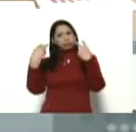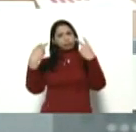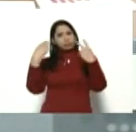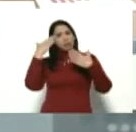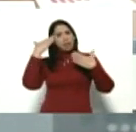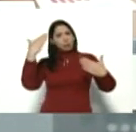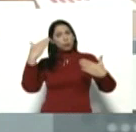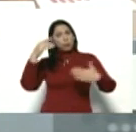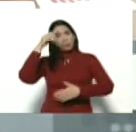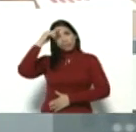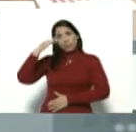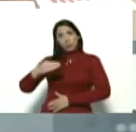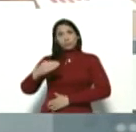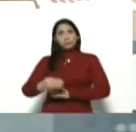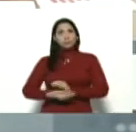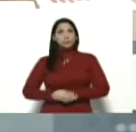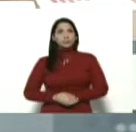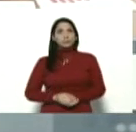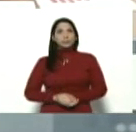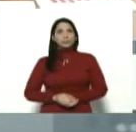Milicia Nacional Bolivariana.